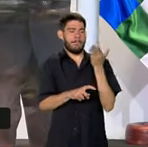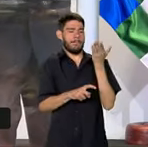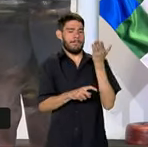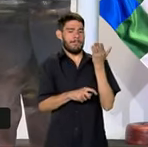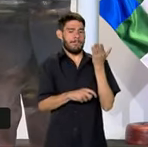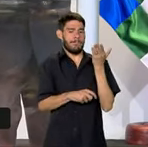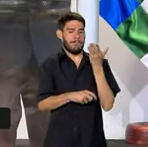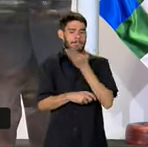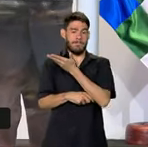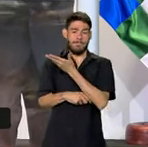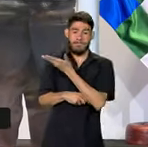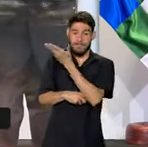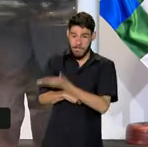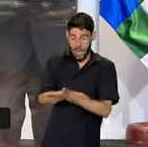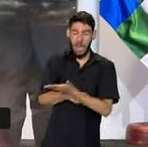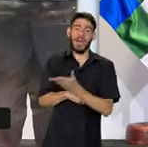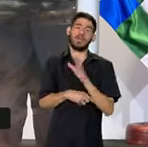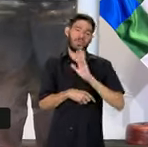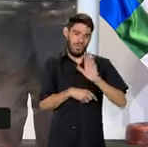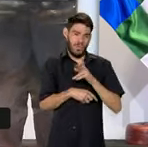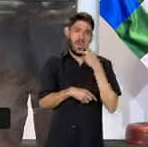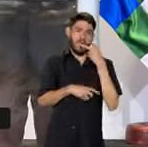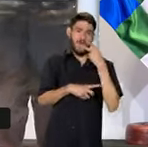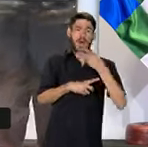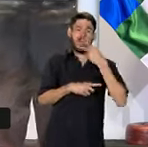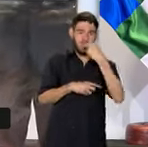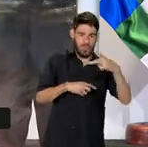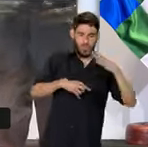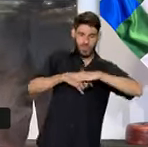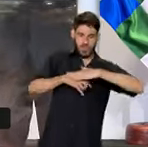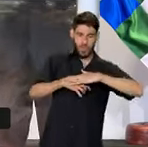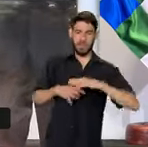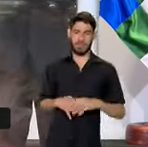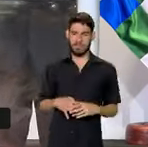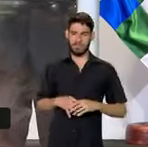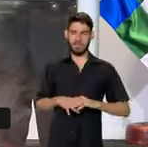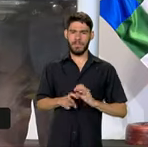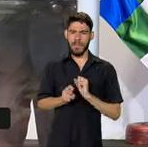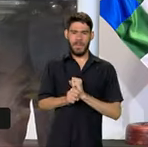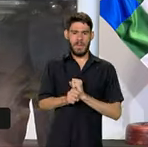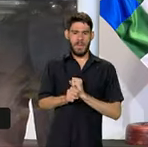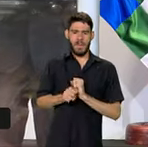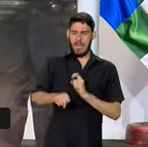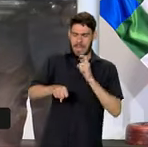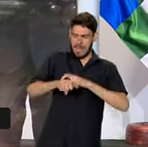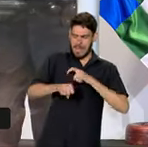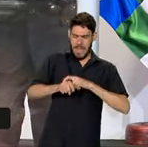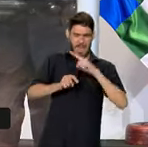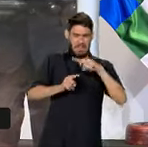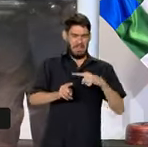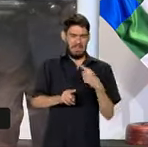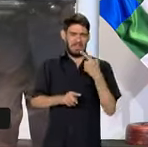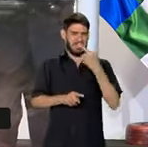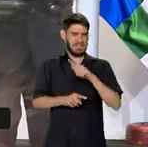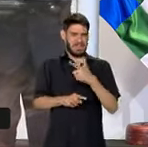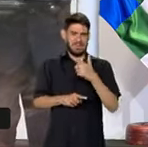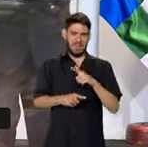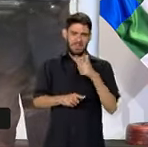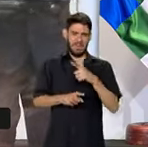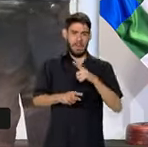destacó en su discurso. No tenemos más tiempo, es necesario nos apreciar,